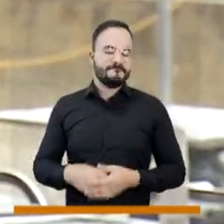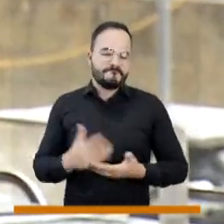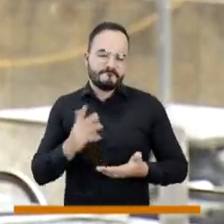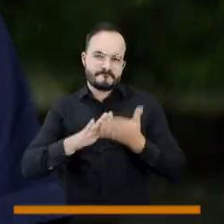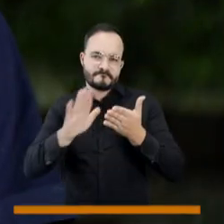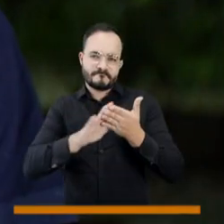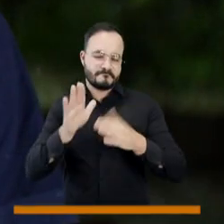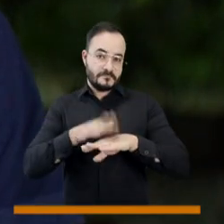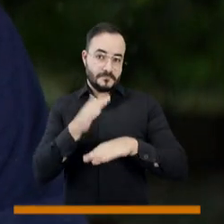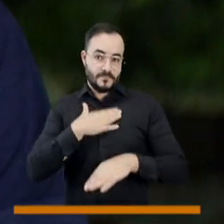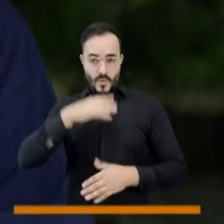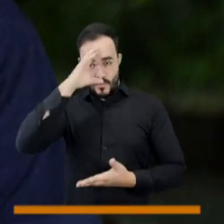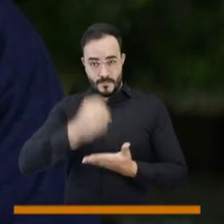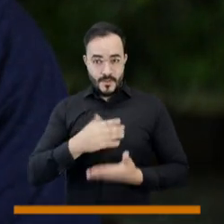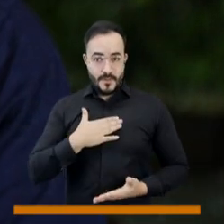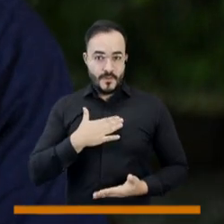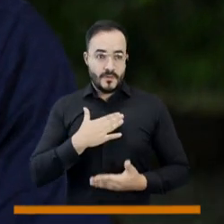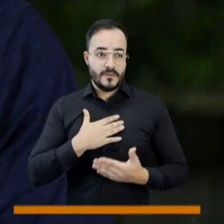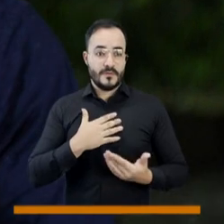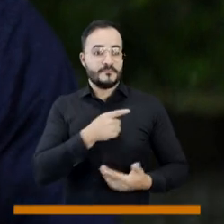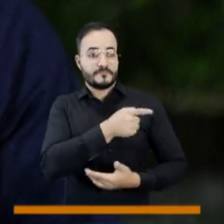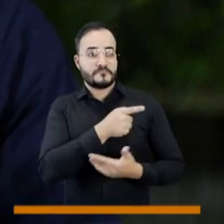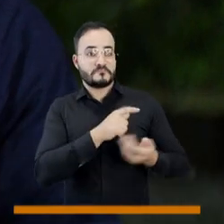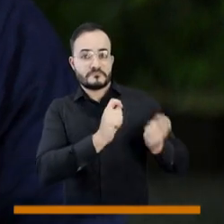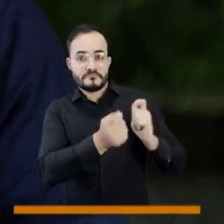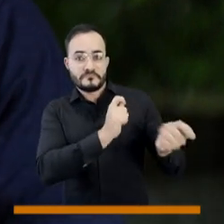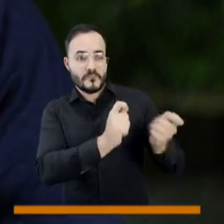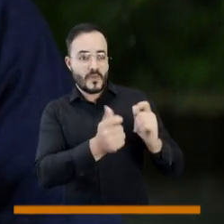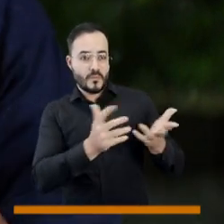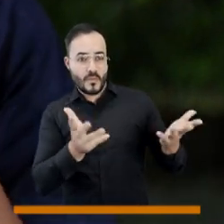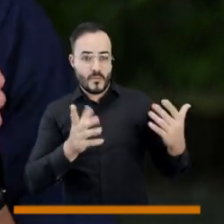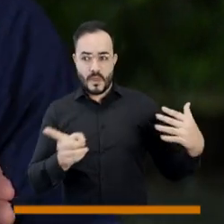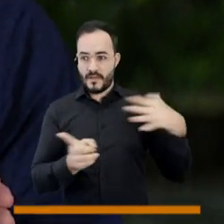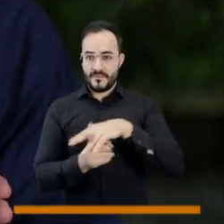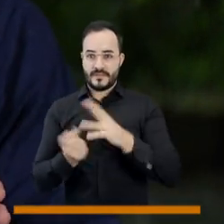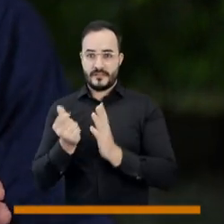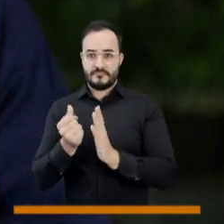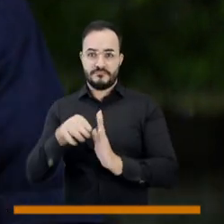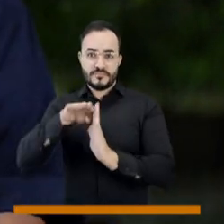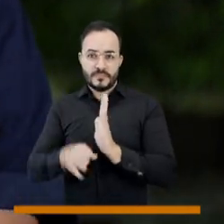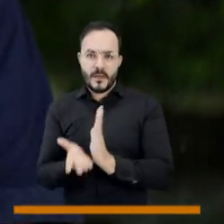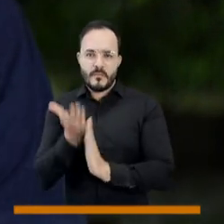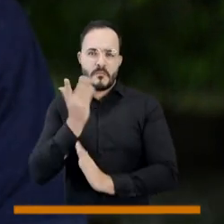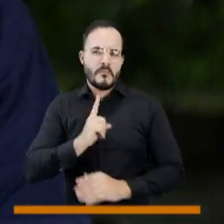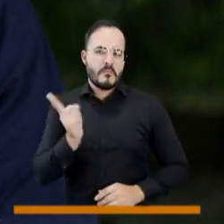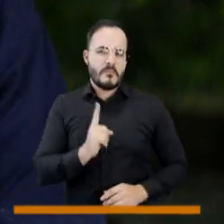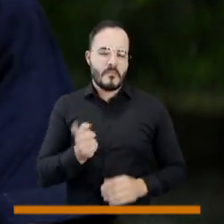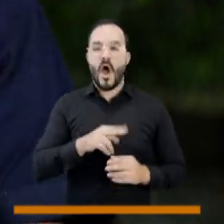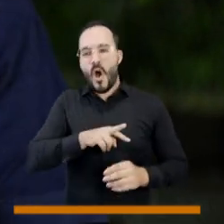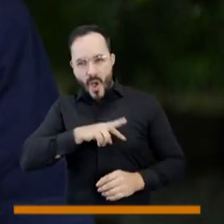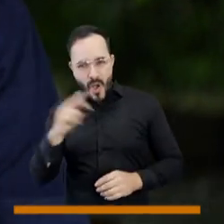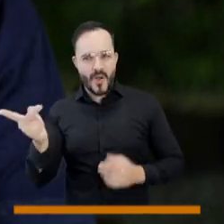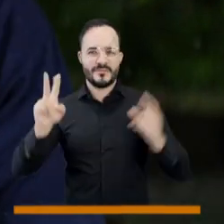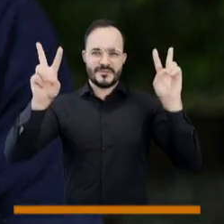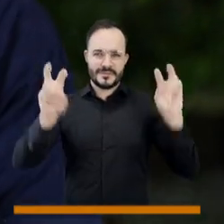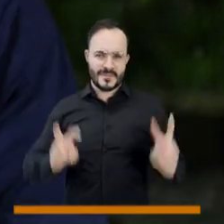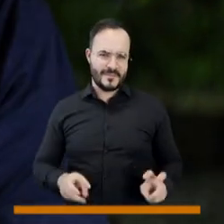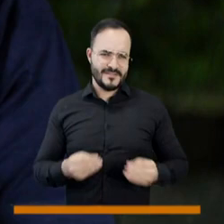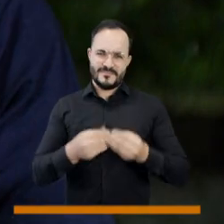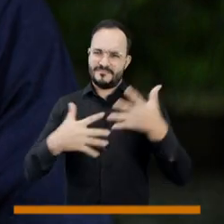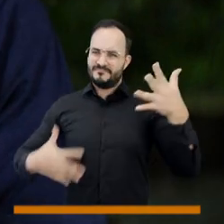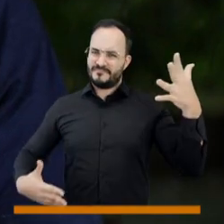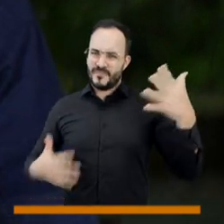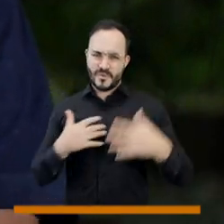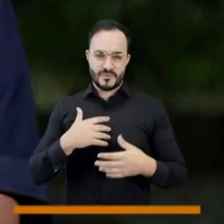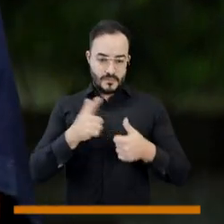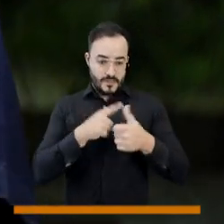el día La tarifa no depende únicamente de la generación, porque la energía no solamente hay que generarla, sino que hay que transmitirla por las líneas que uno